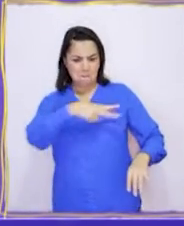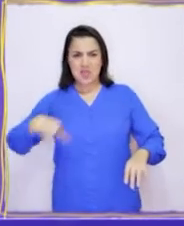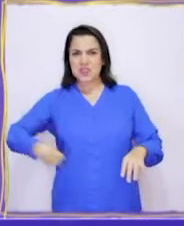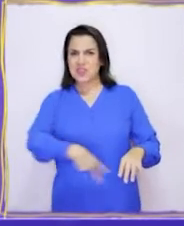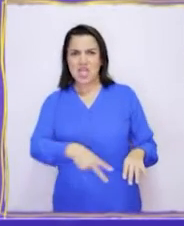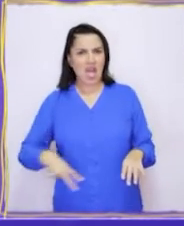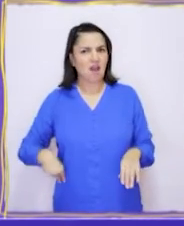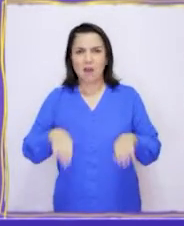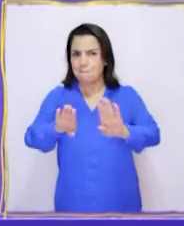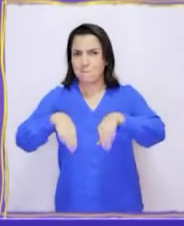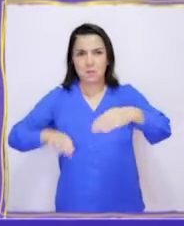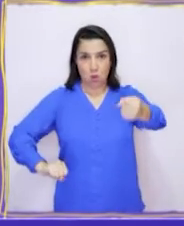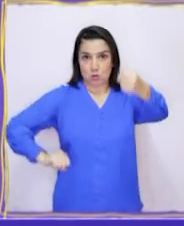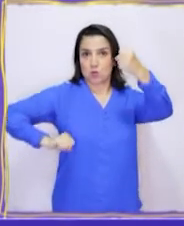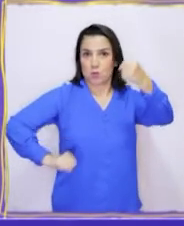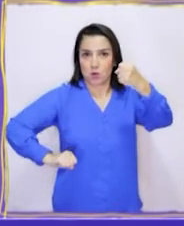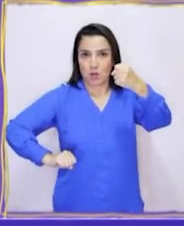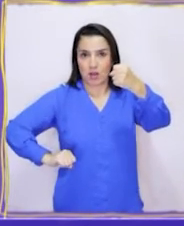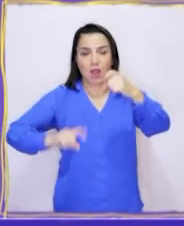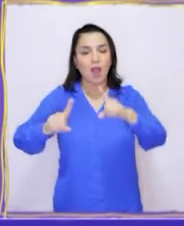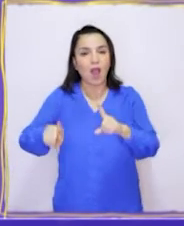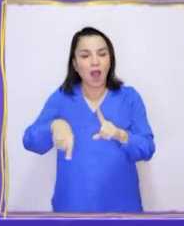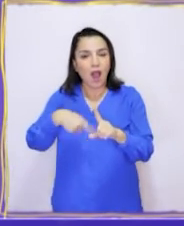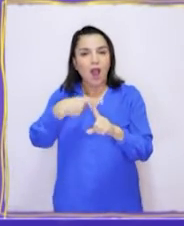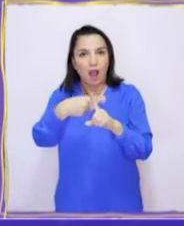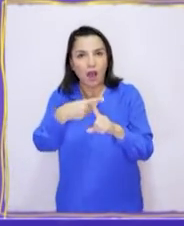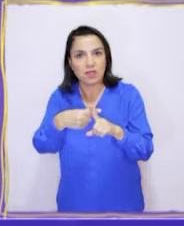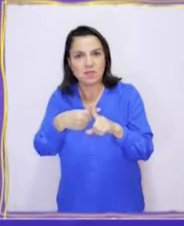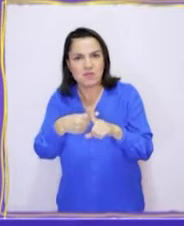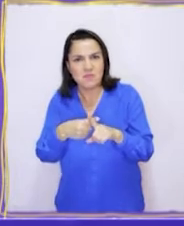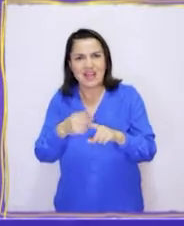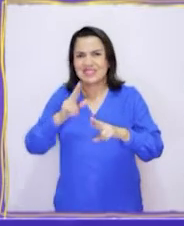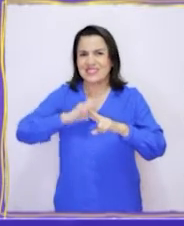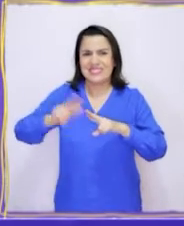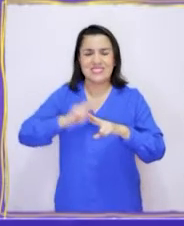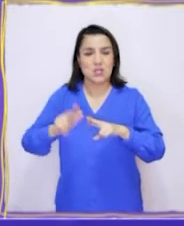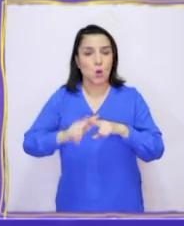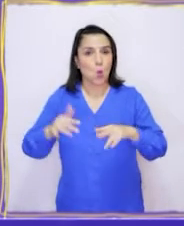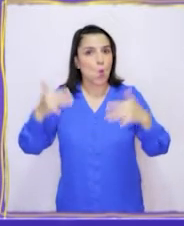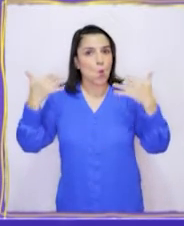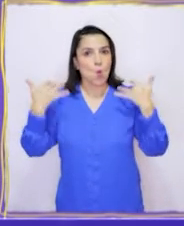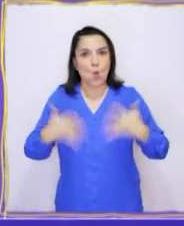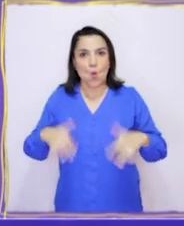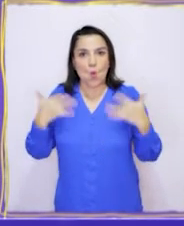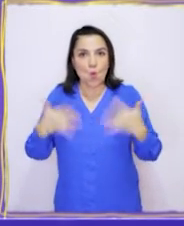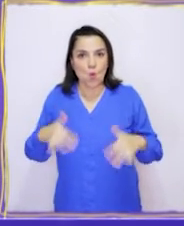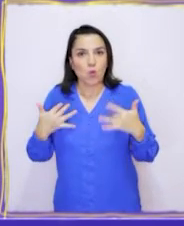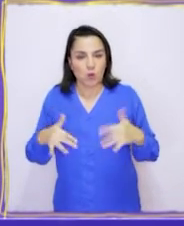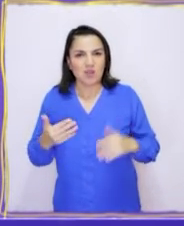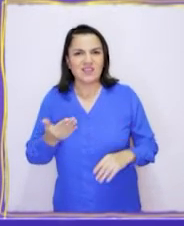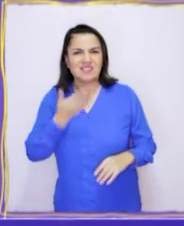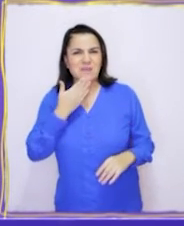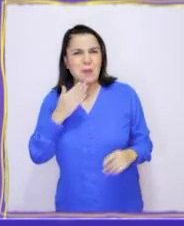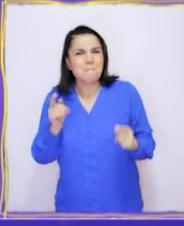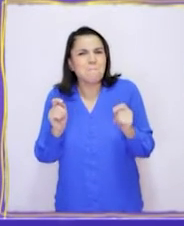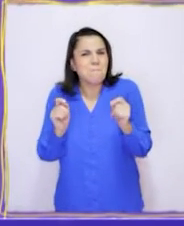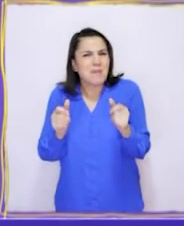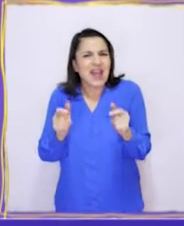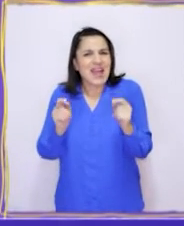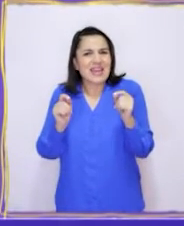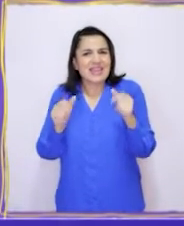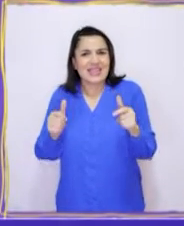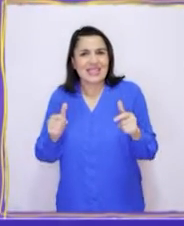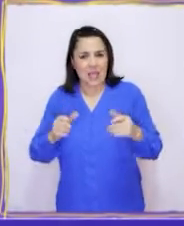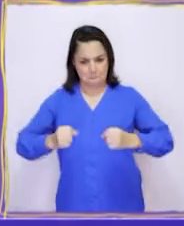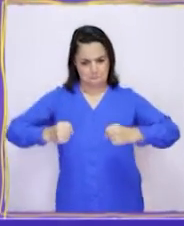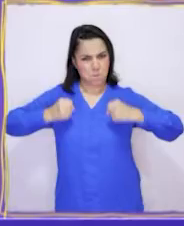como los superhéroes. Además, ellos hicieron cosas increíbles que incluso pareciera que tuvieron